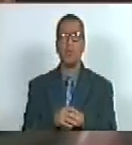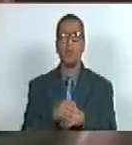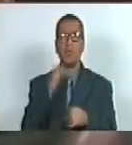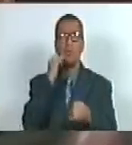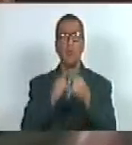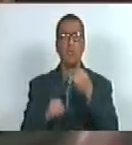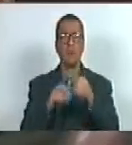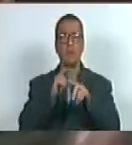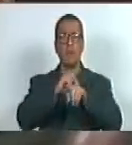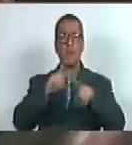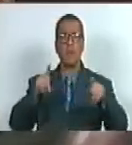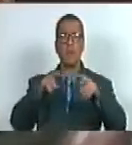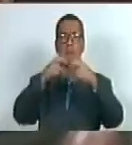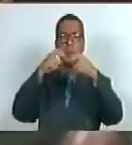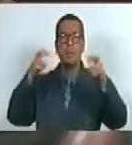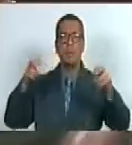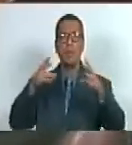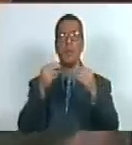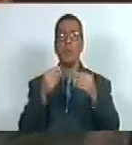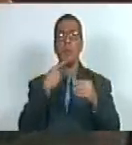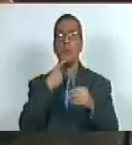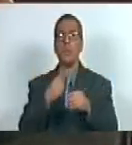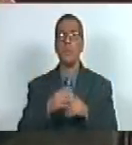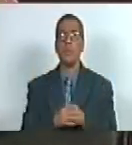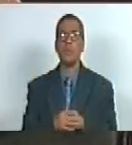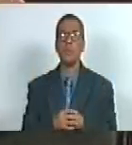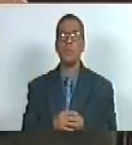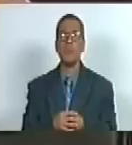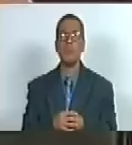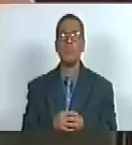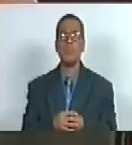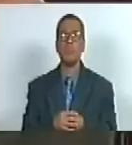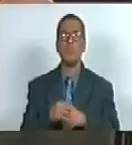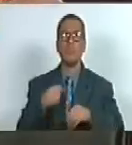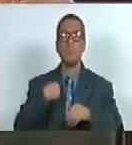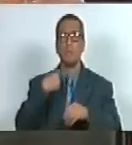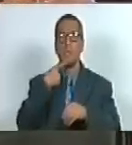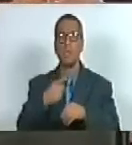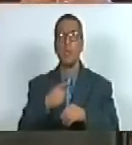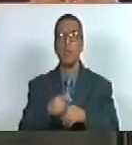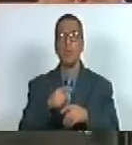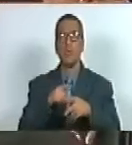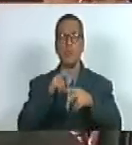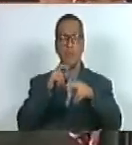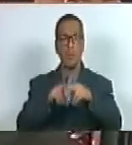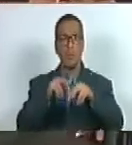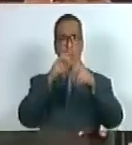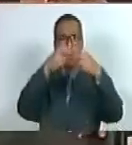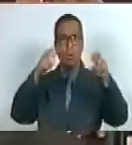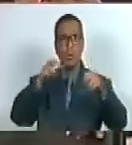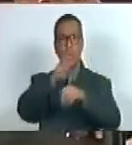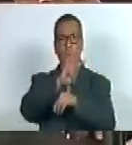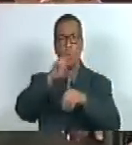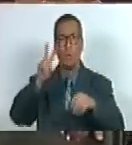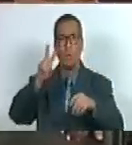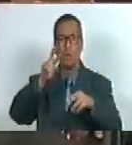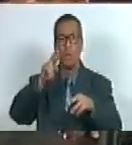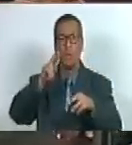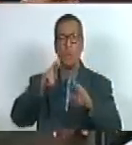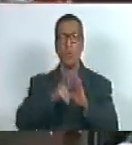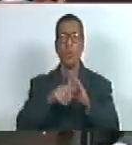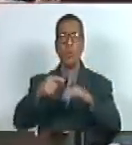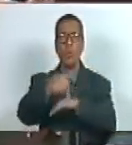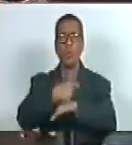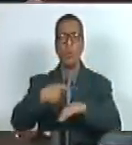un título famoso que muchos esgrimen quizás esperanzado el título 42 una resolución del